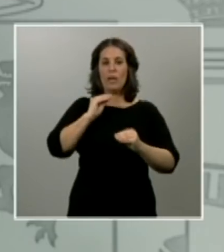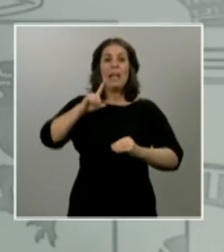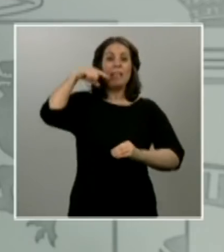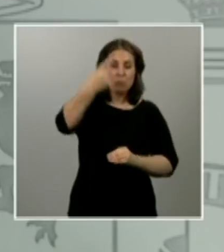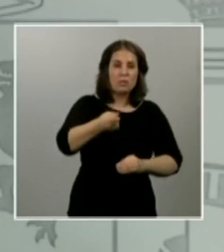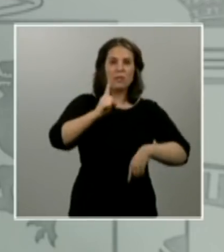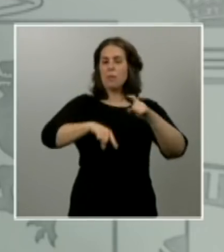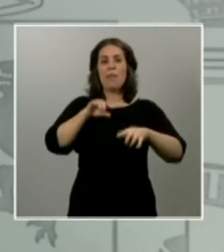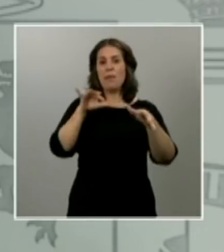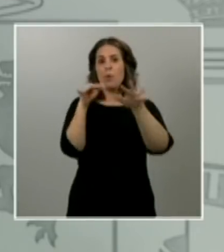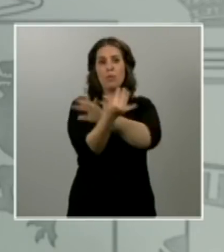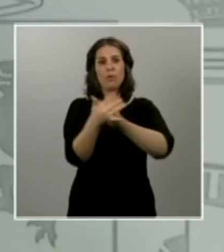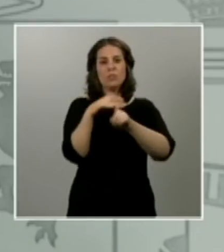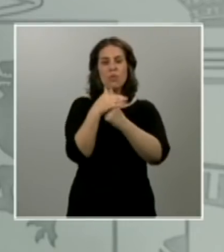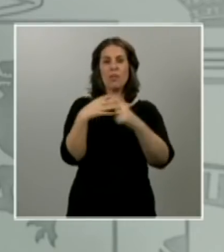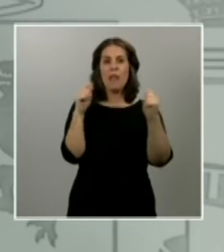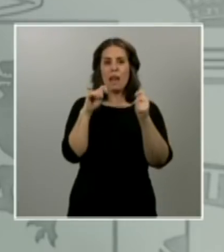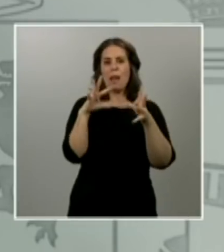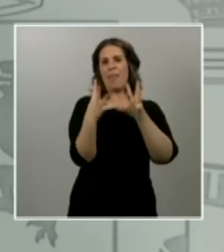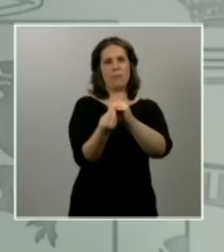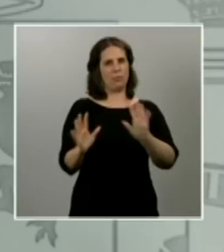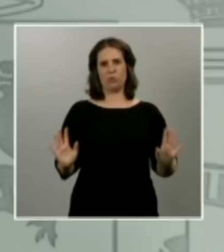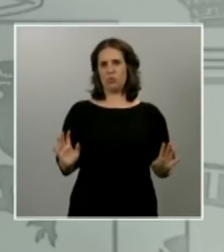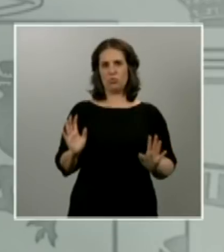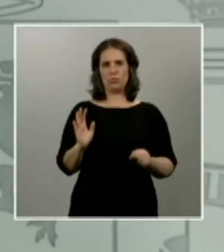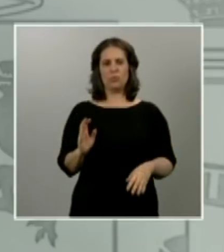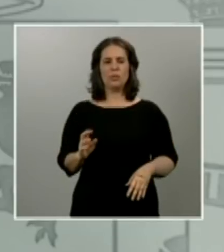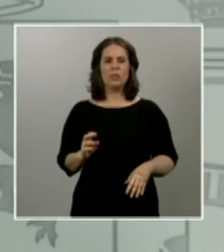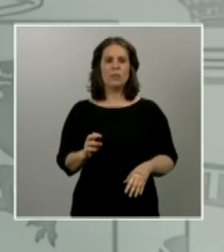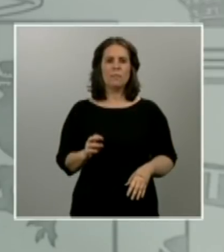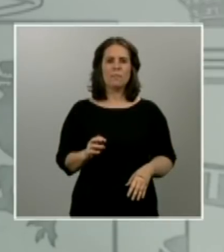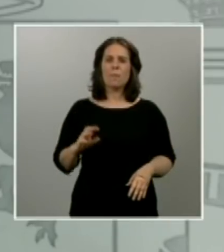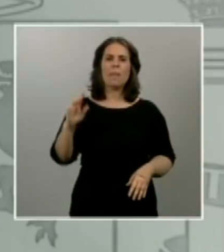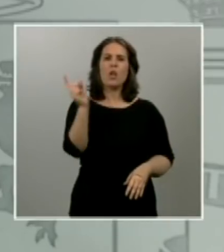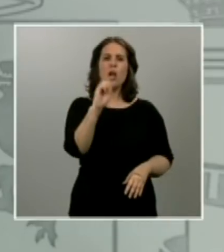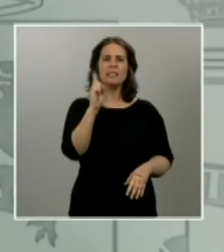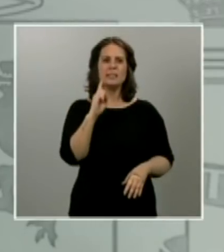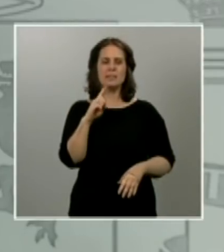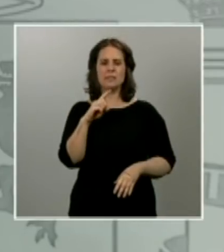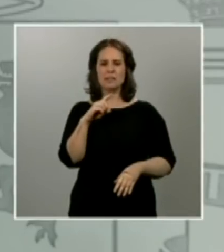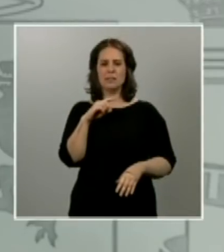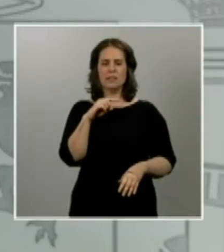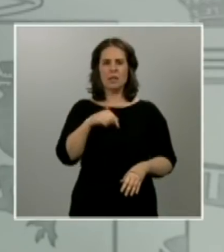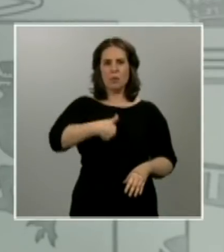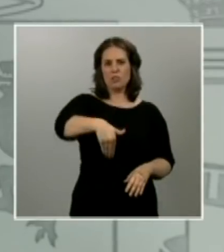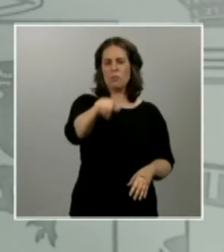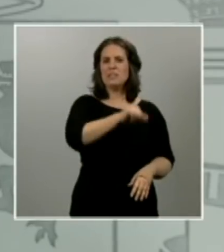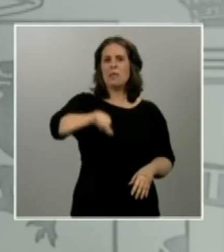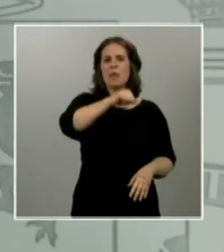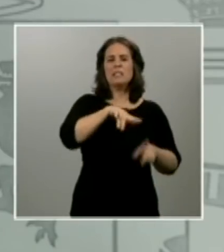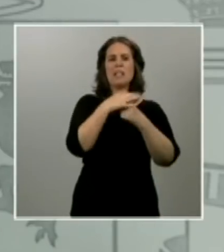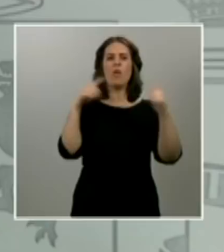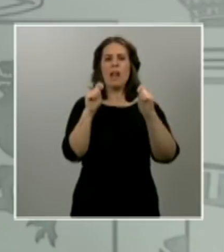el estado de alarma si me permiteis no es tanto vamos a tener un estado de alarma a lo largo de estas próximas semanas vamos a tener